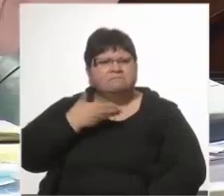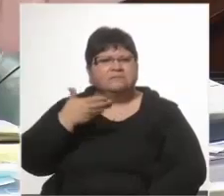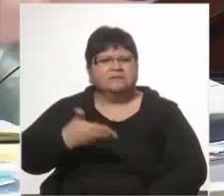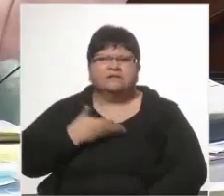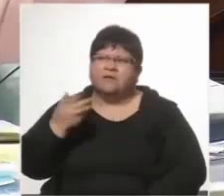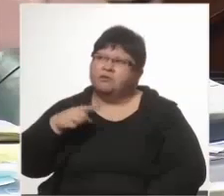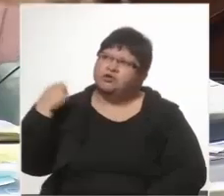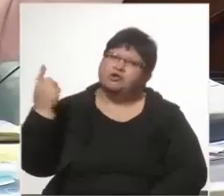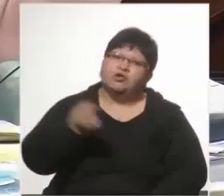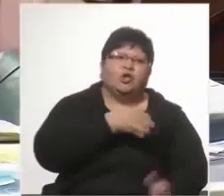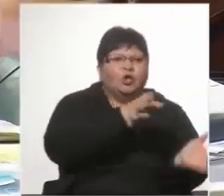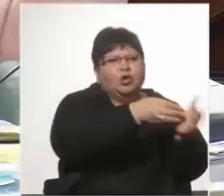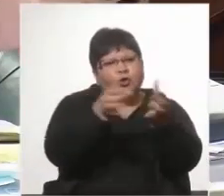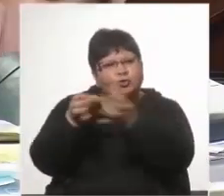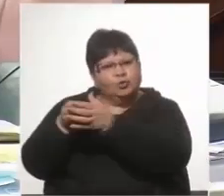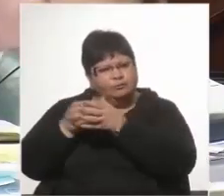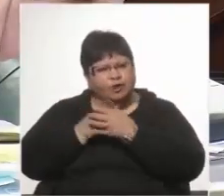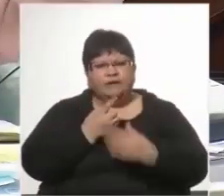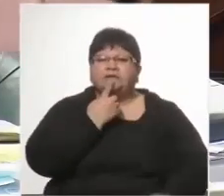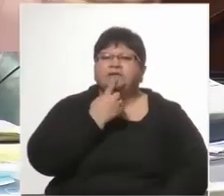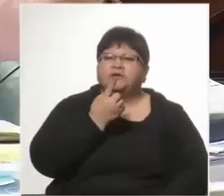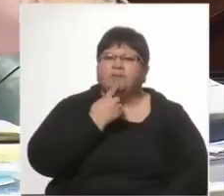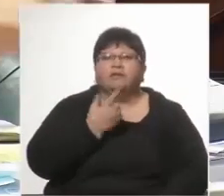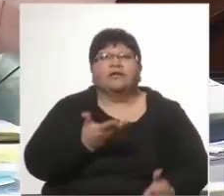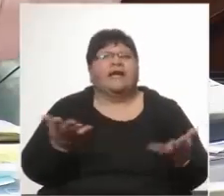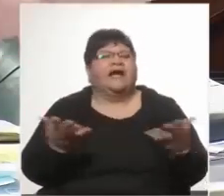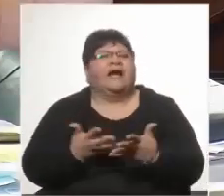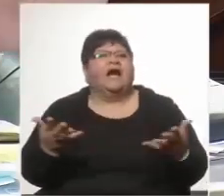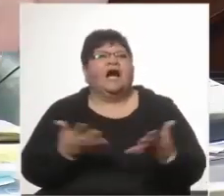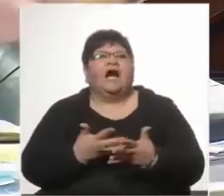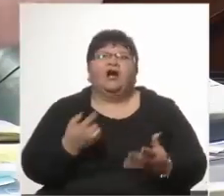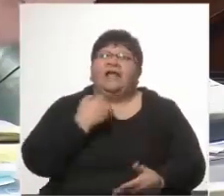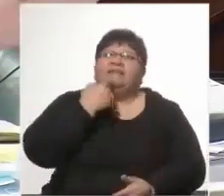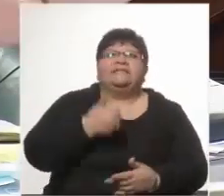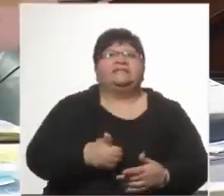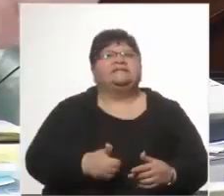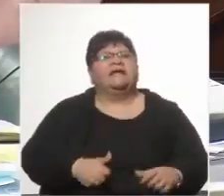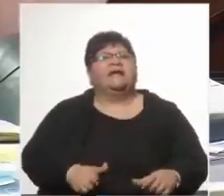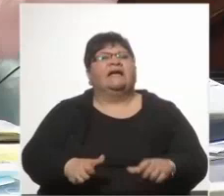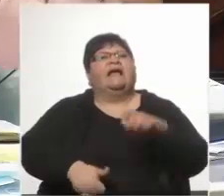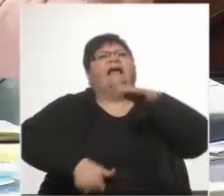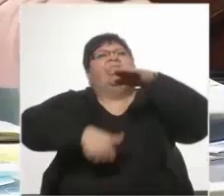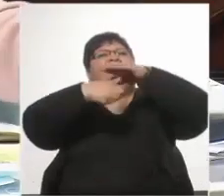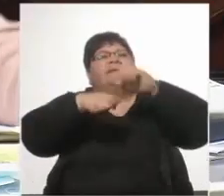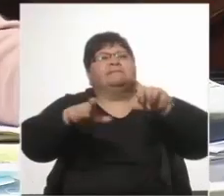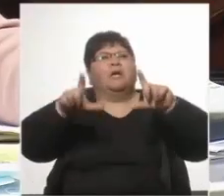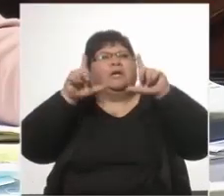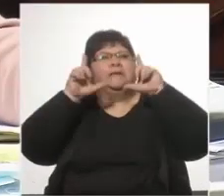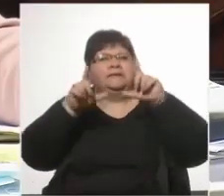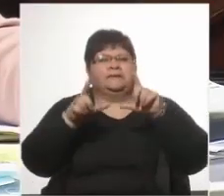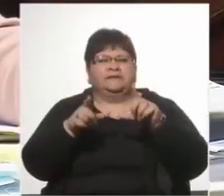todas las fuerzas políticas, porque ahora está de moda apoderarse de líderes políticos de otros partidos.